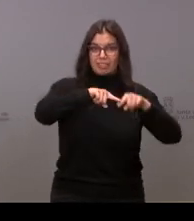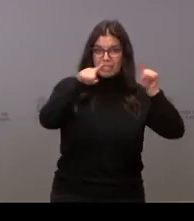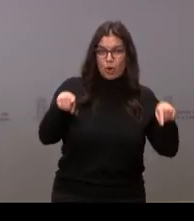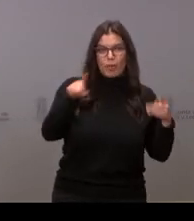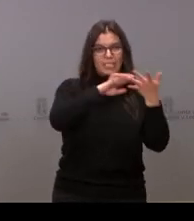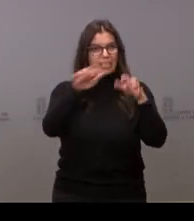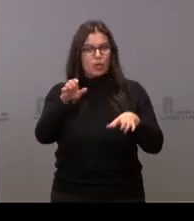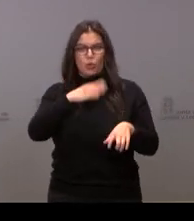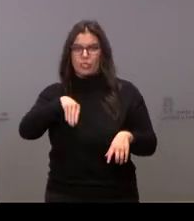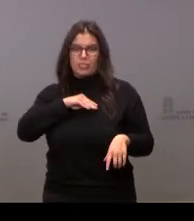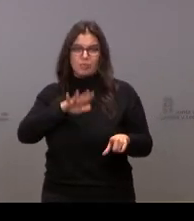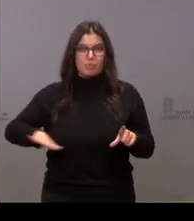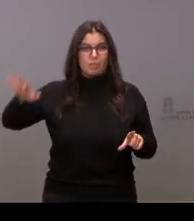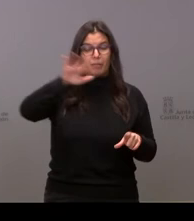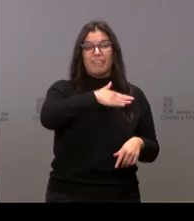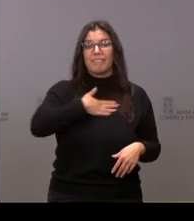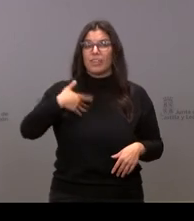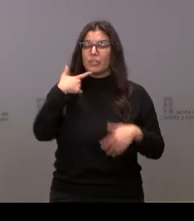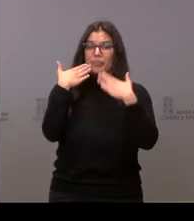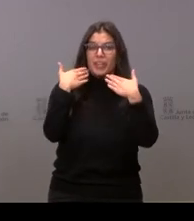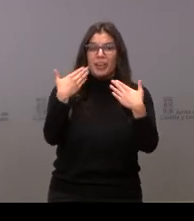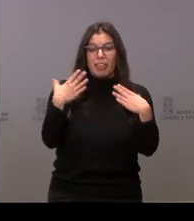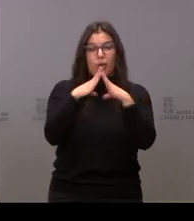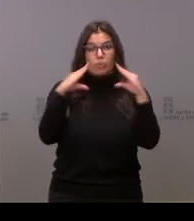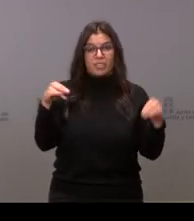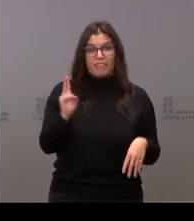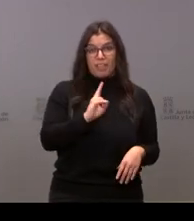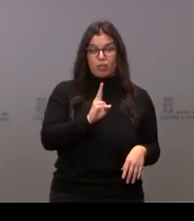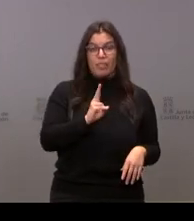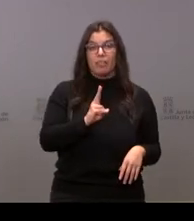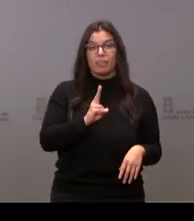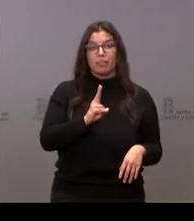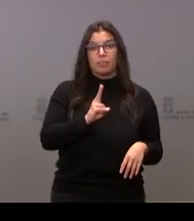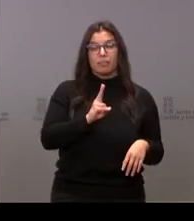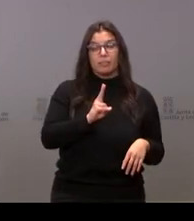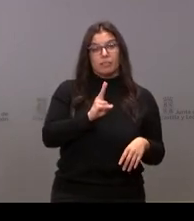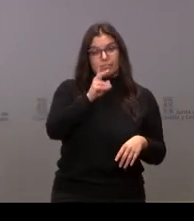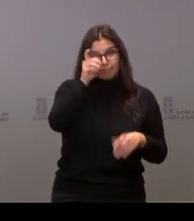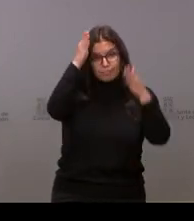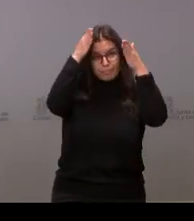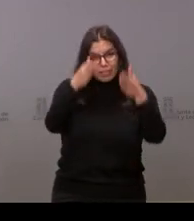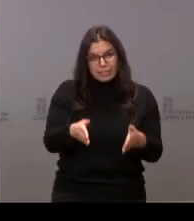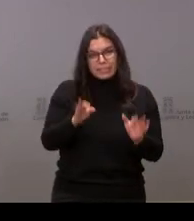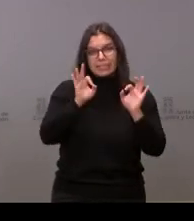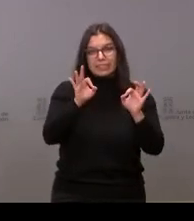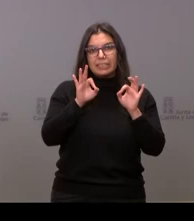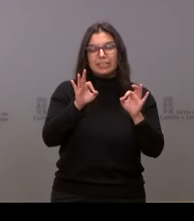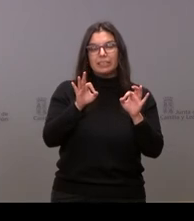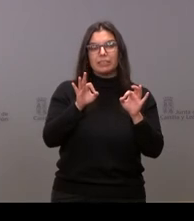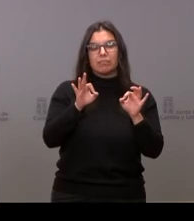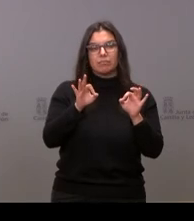y de España. Quiero agradecer a la Universidad de Valladolid y en su persona y en la de todas